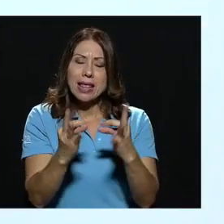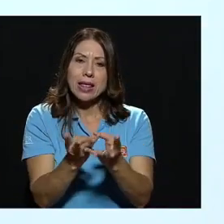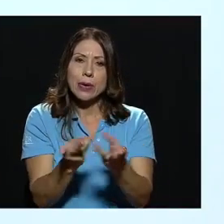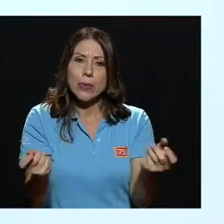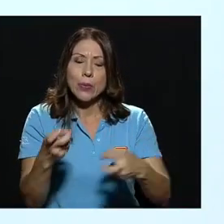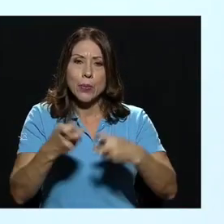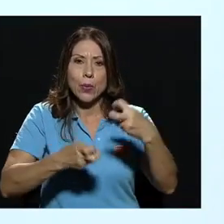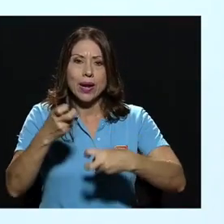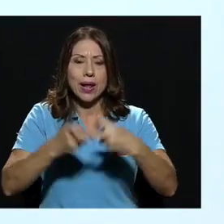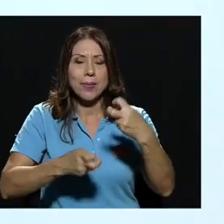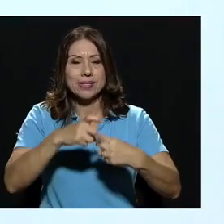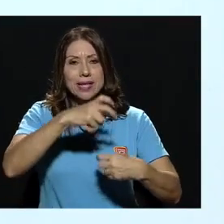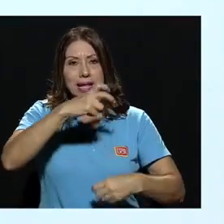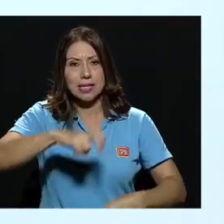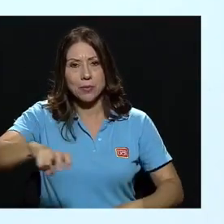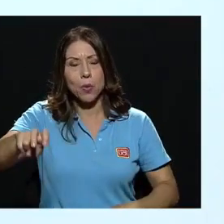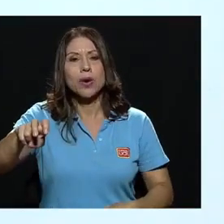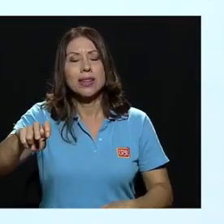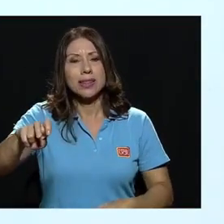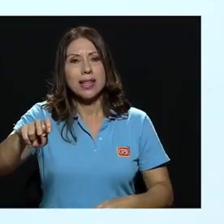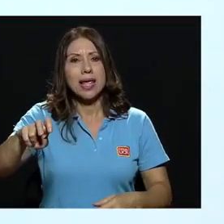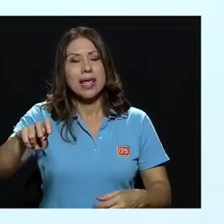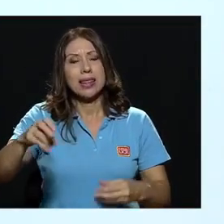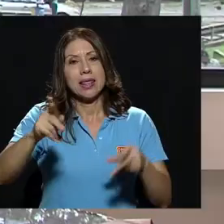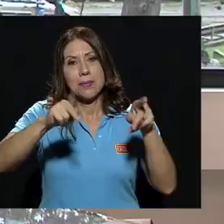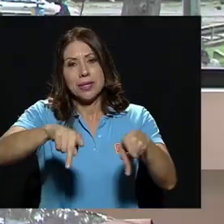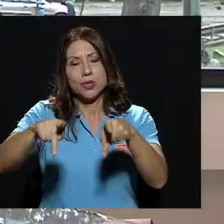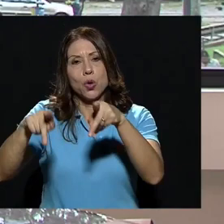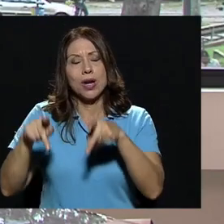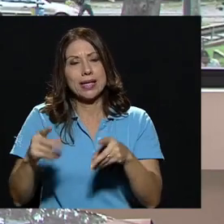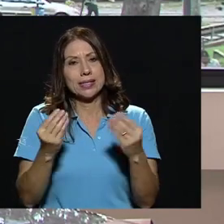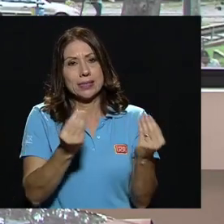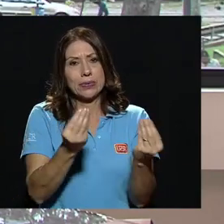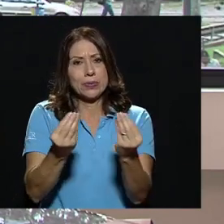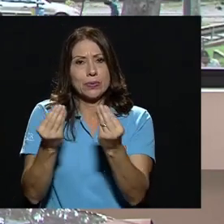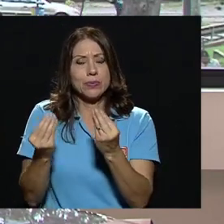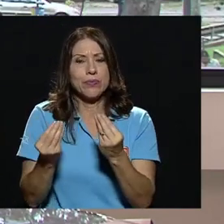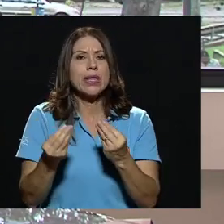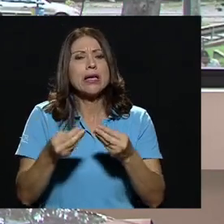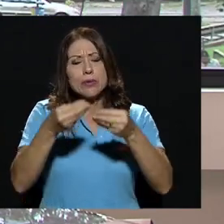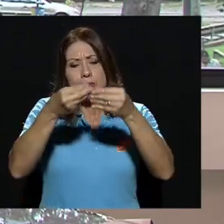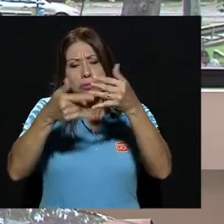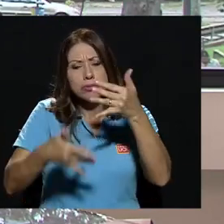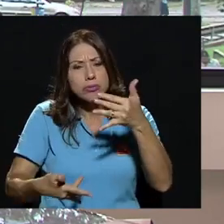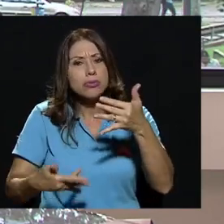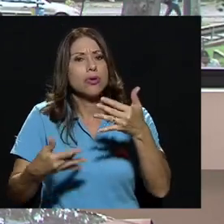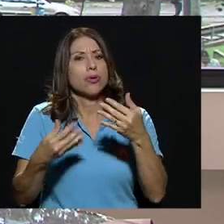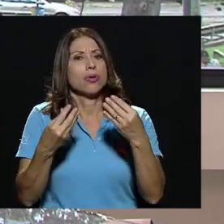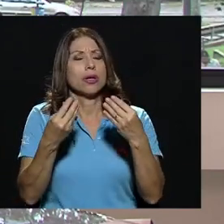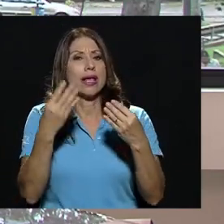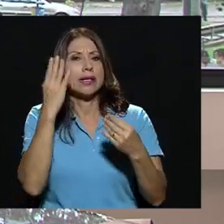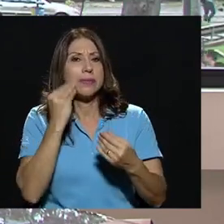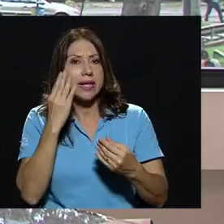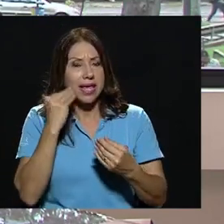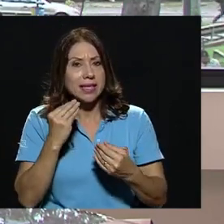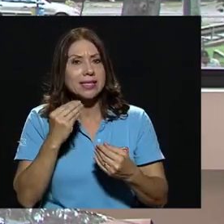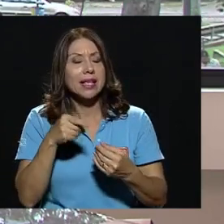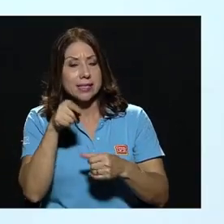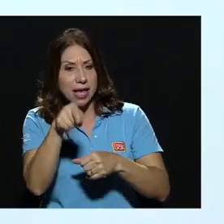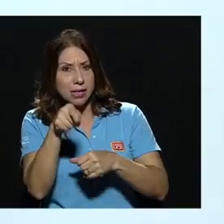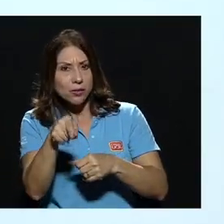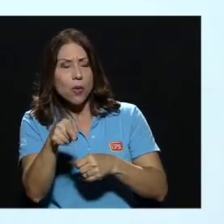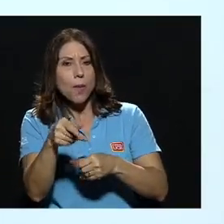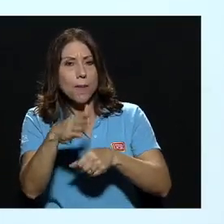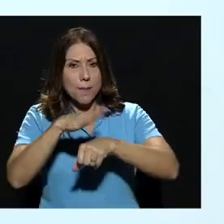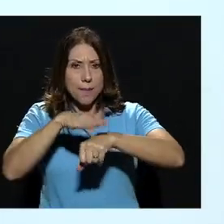resolver problemas de transporte masivo de personas. Ese cúmulo de experiencias creo que me va a permitir